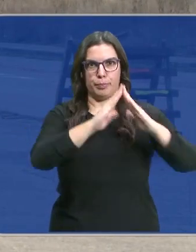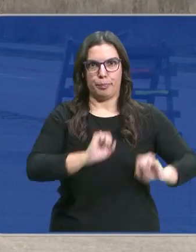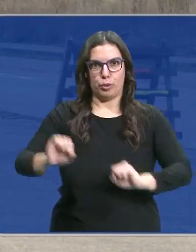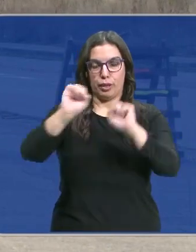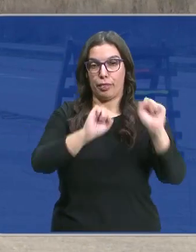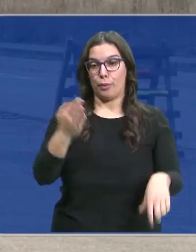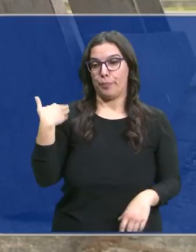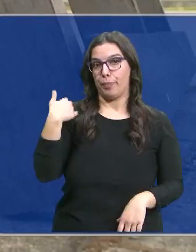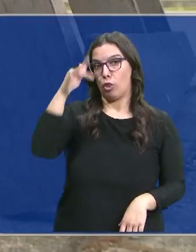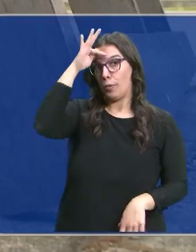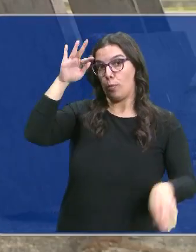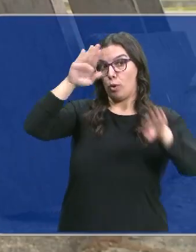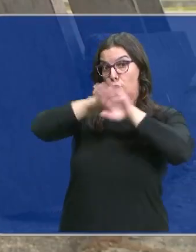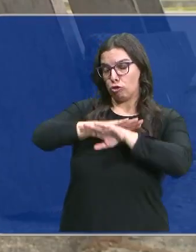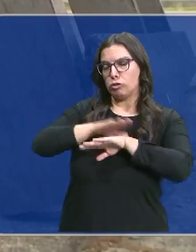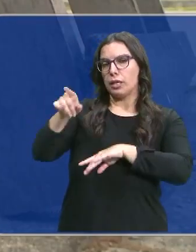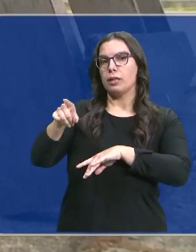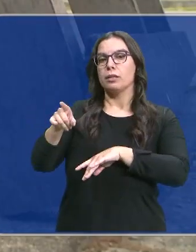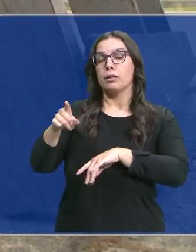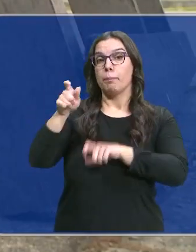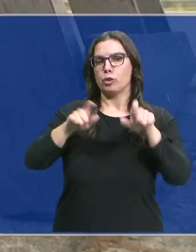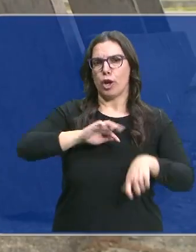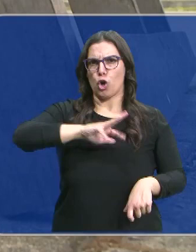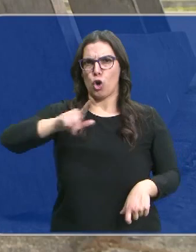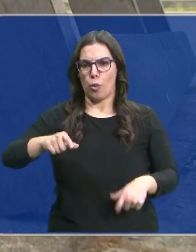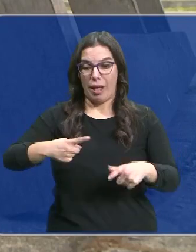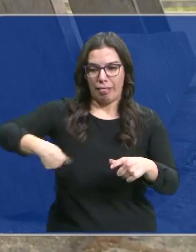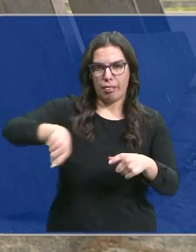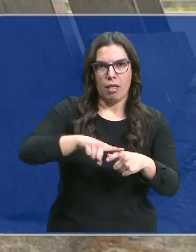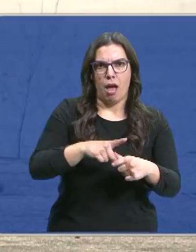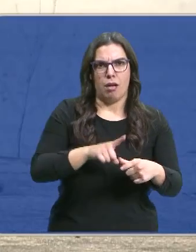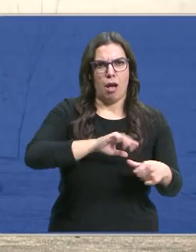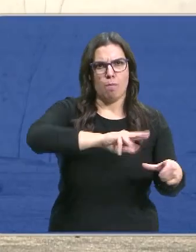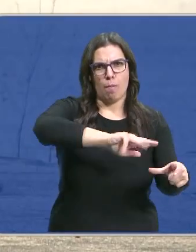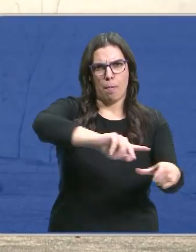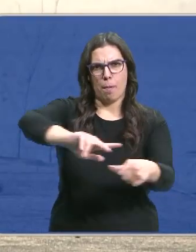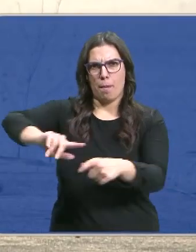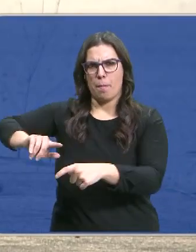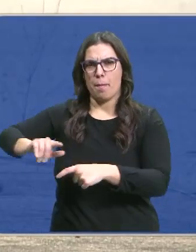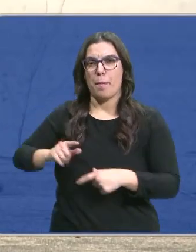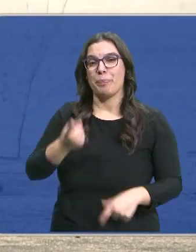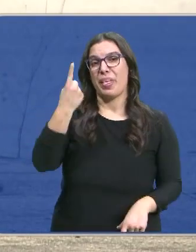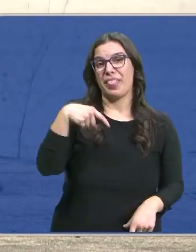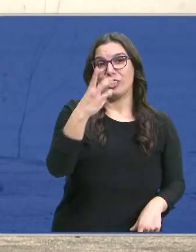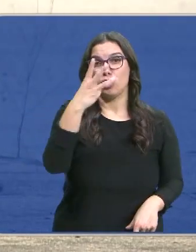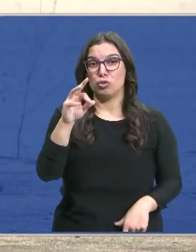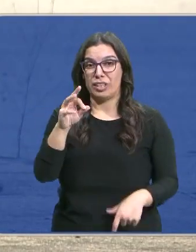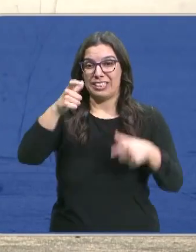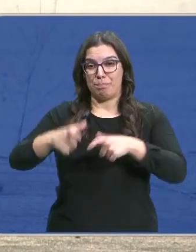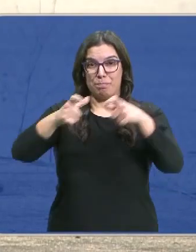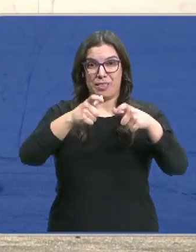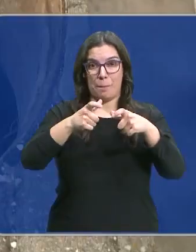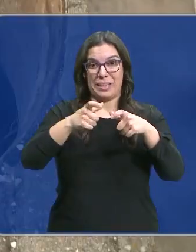noche del domingo al lunes pasasen por aquí los cacos y se llevarán, como decías, más de 130 tapas